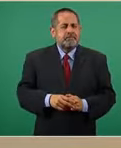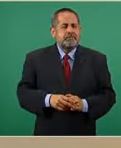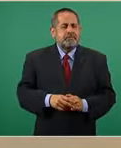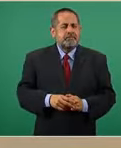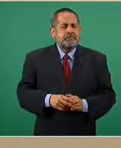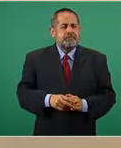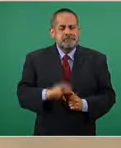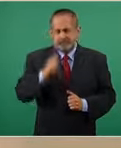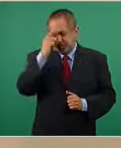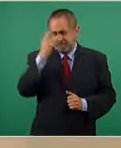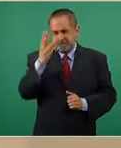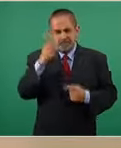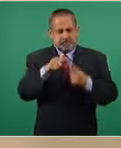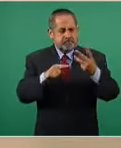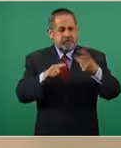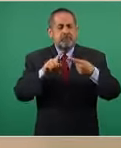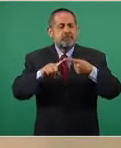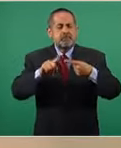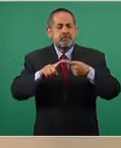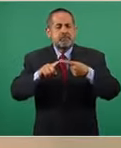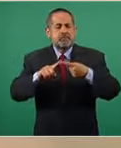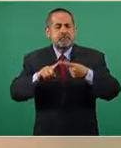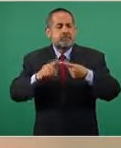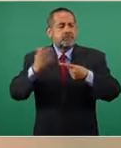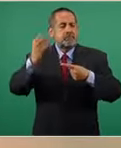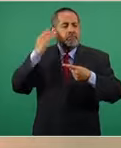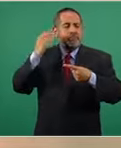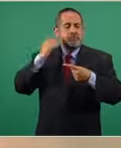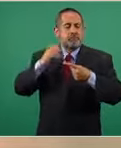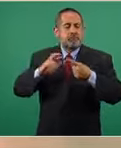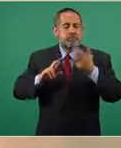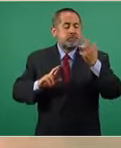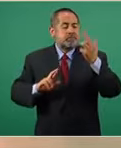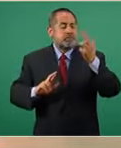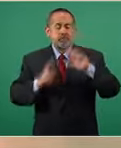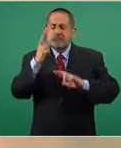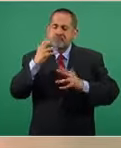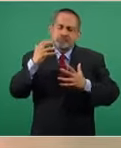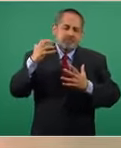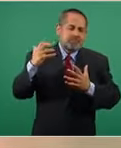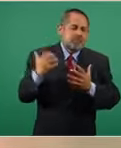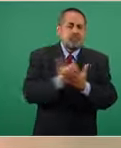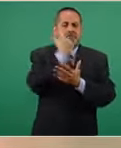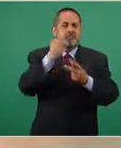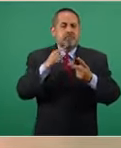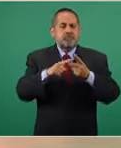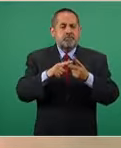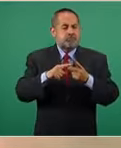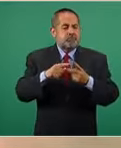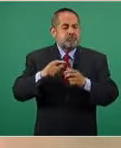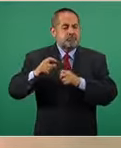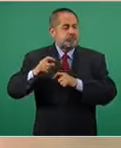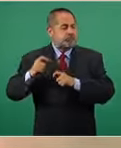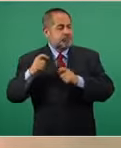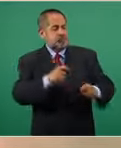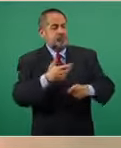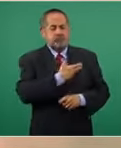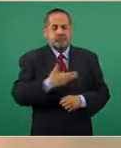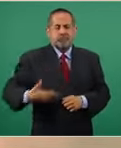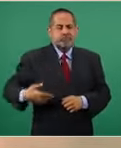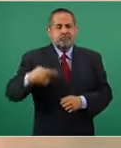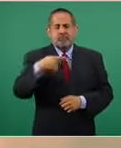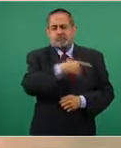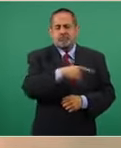primero cuando triunfó el movimiento revolucionario y gobernó el apóstol de la democracia